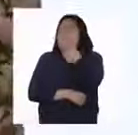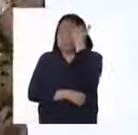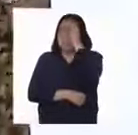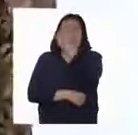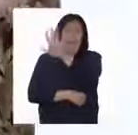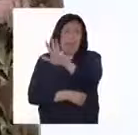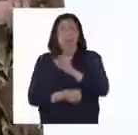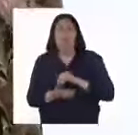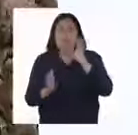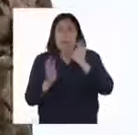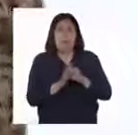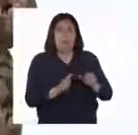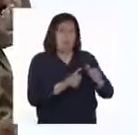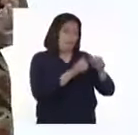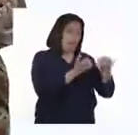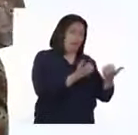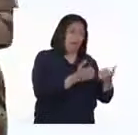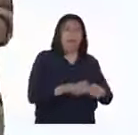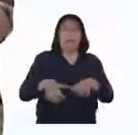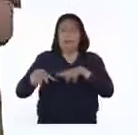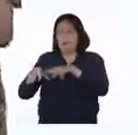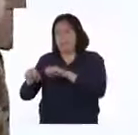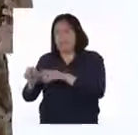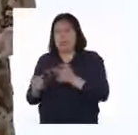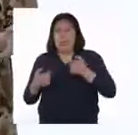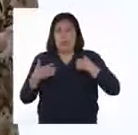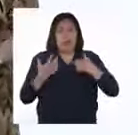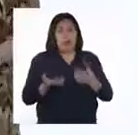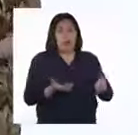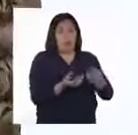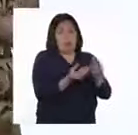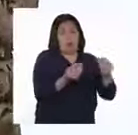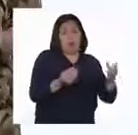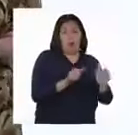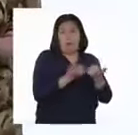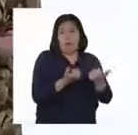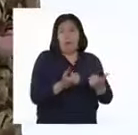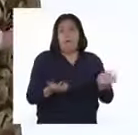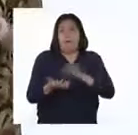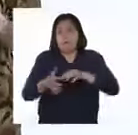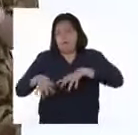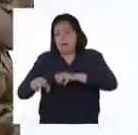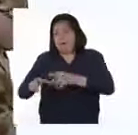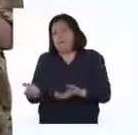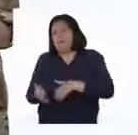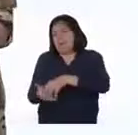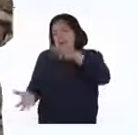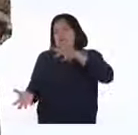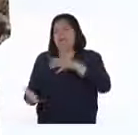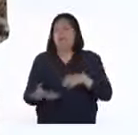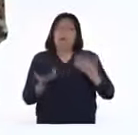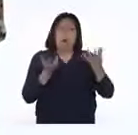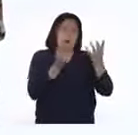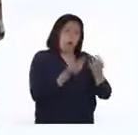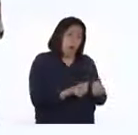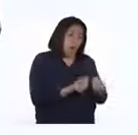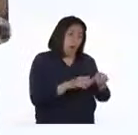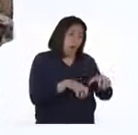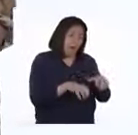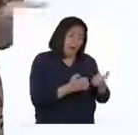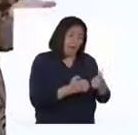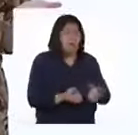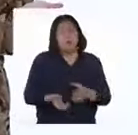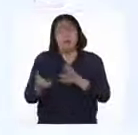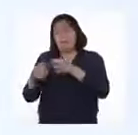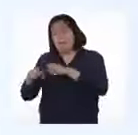por ejemplo, los panes y la masa. Si quiero hacer más panes, necesitaré más masa. Y si solo quiero hacer poquitos panes, pues